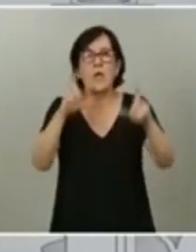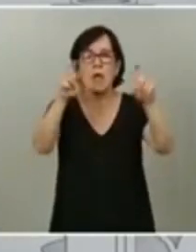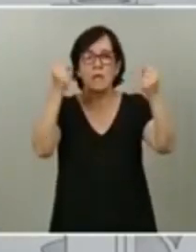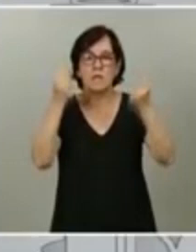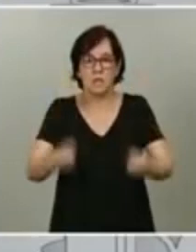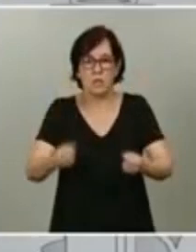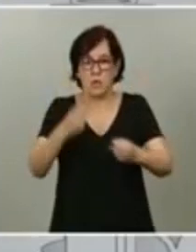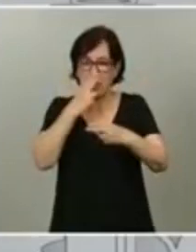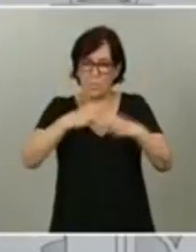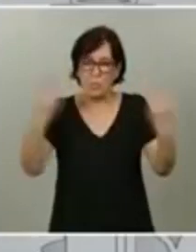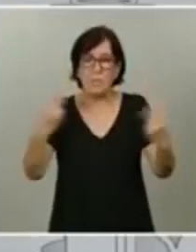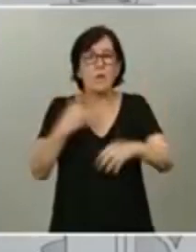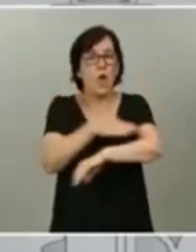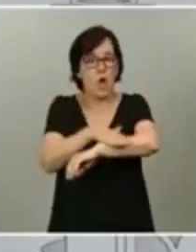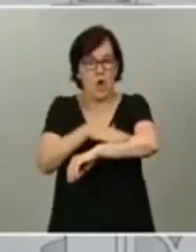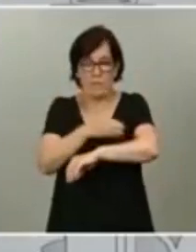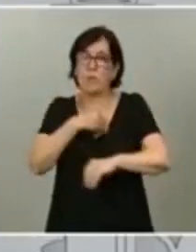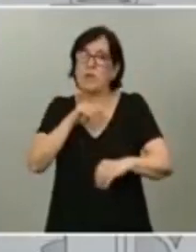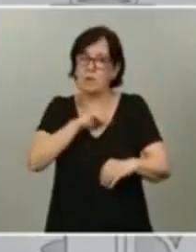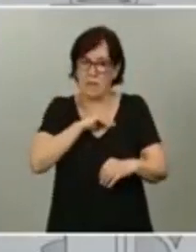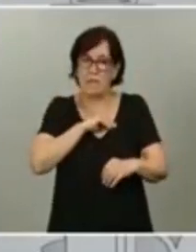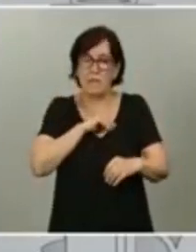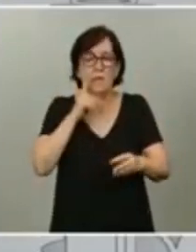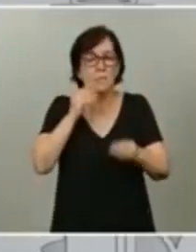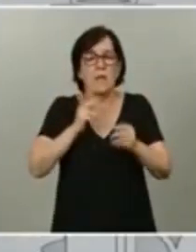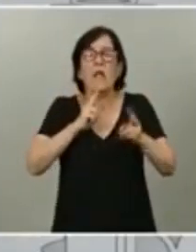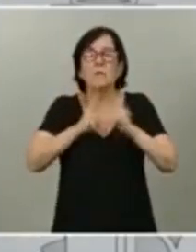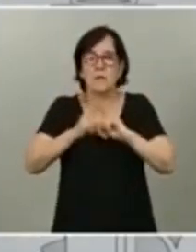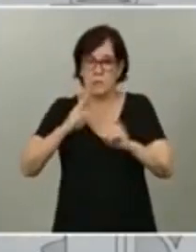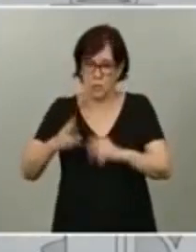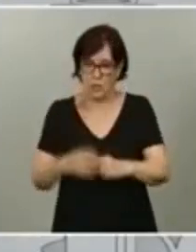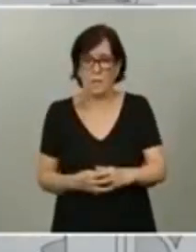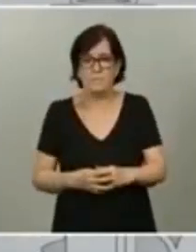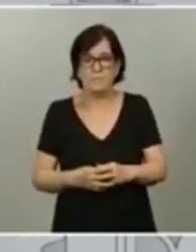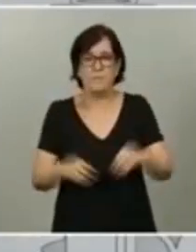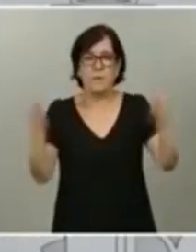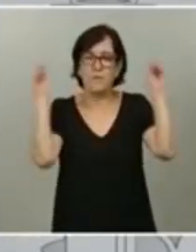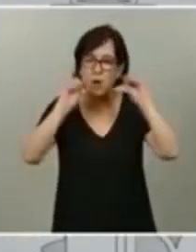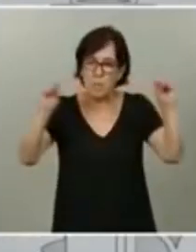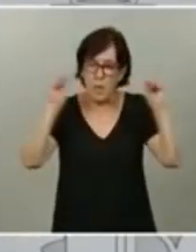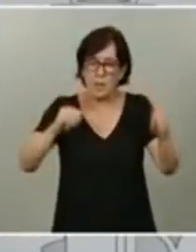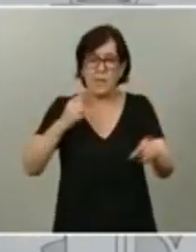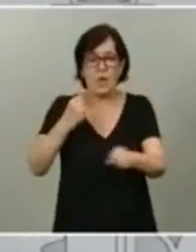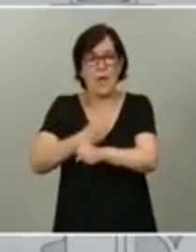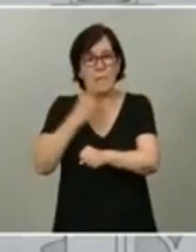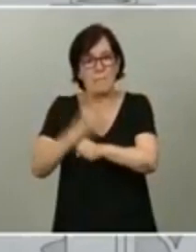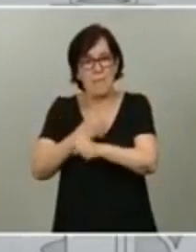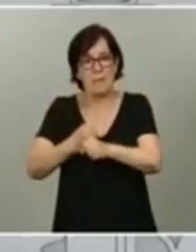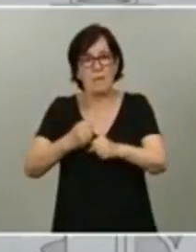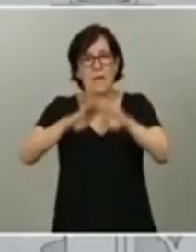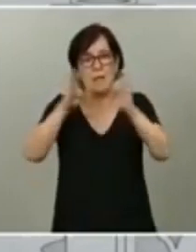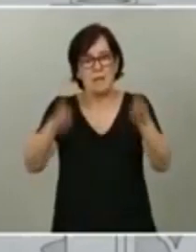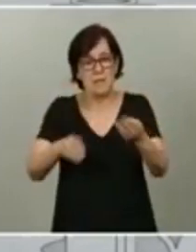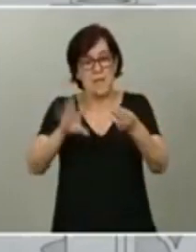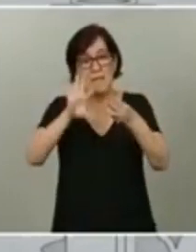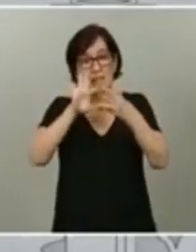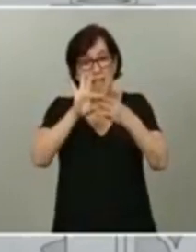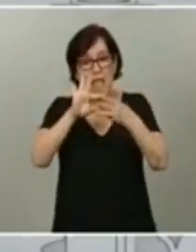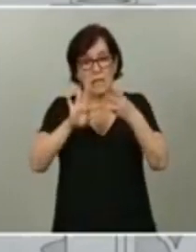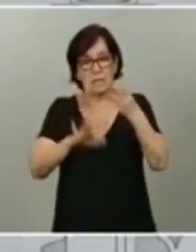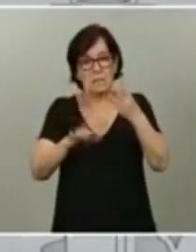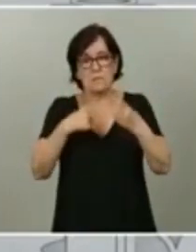alguna el gobierno de España van a dar respuesta. Formación, empleo, vivienda, esto es emancipación